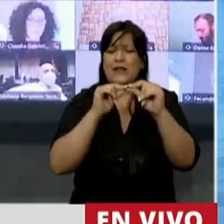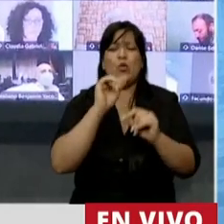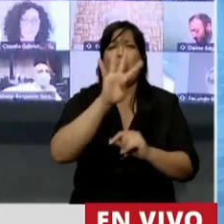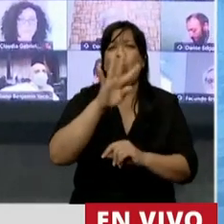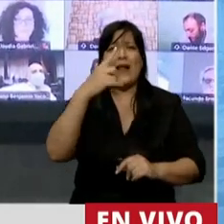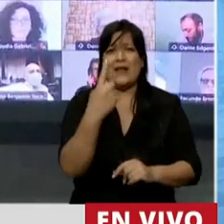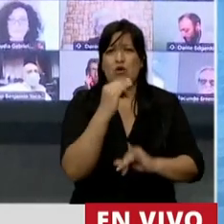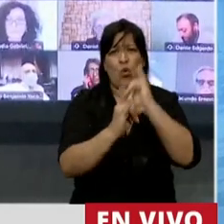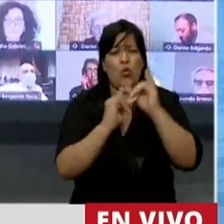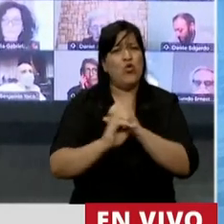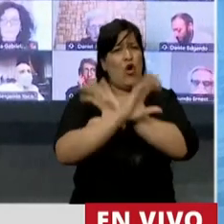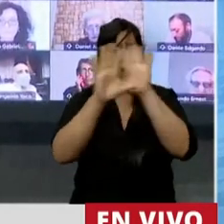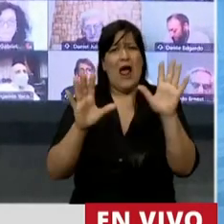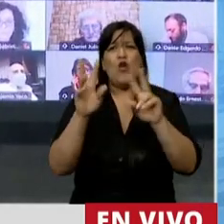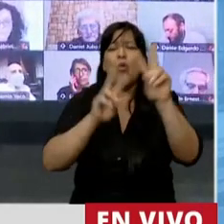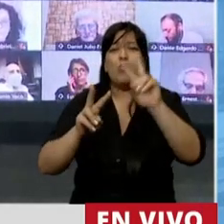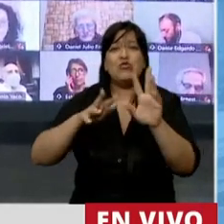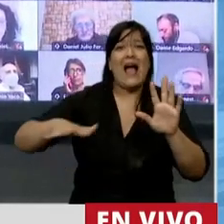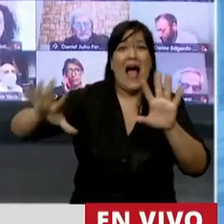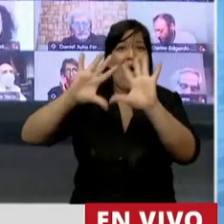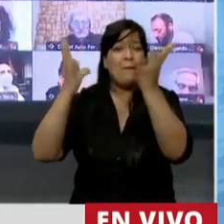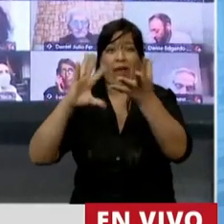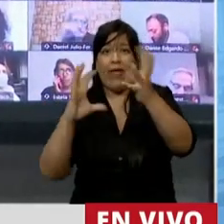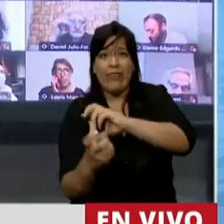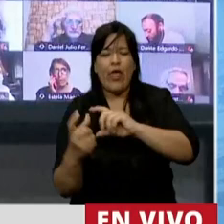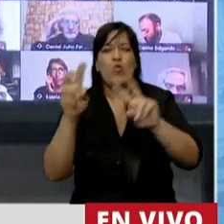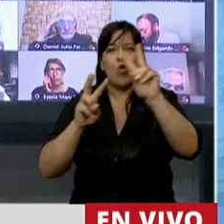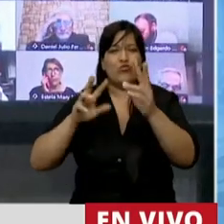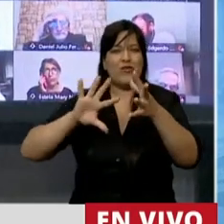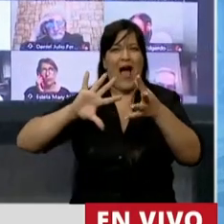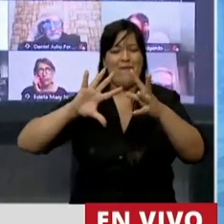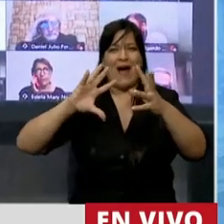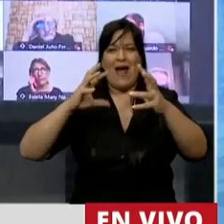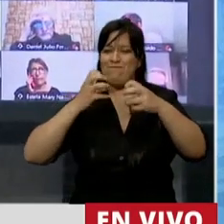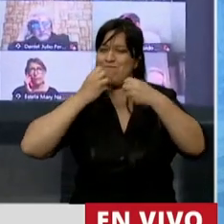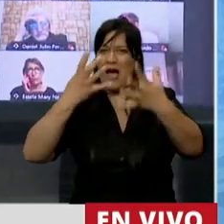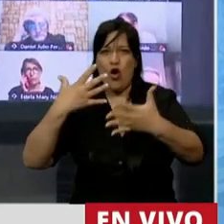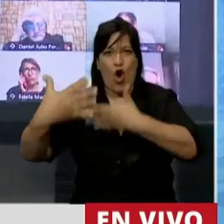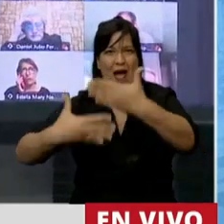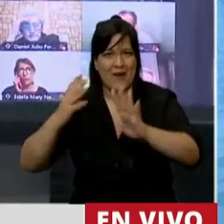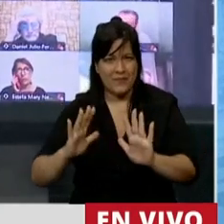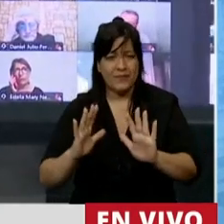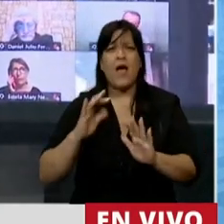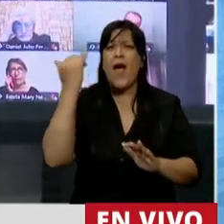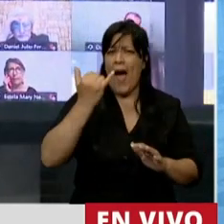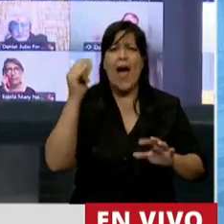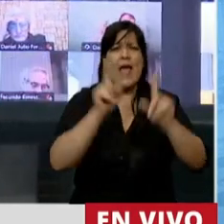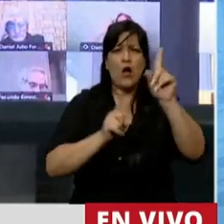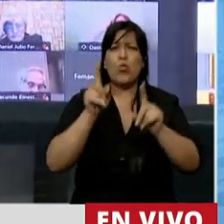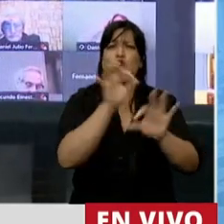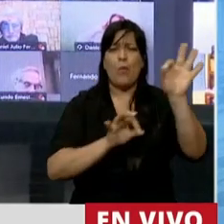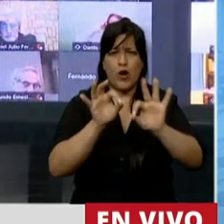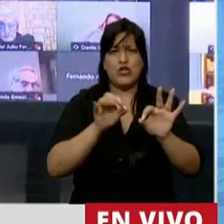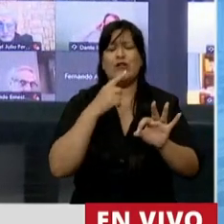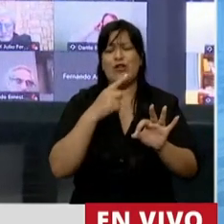41. Se busca la recomposición del ambiente. Esto está en discusión incluso. De hecho, hay algunos proyectos que intentan